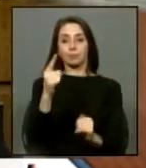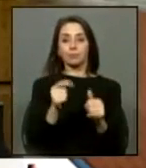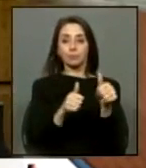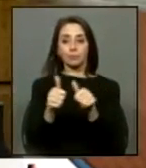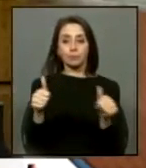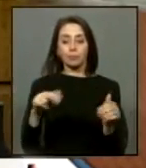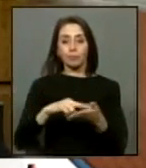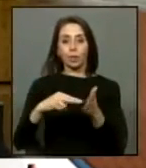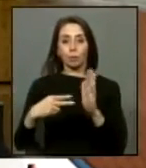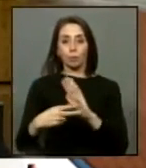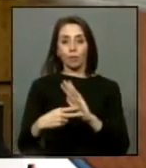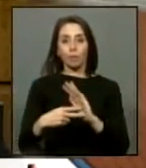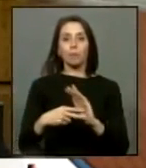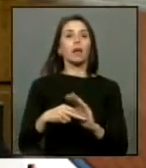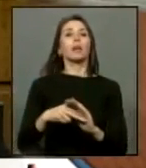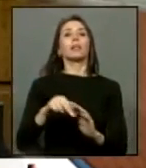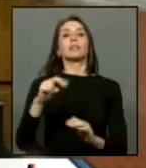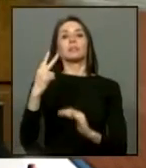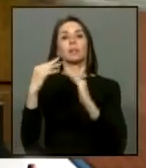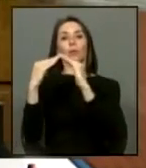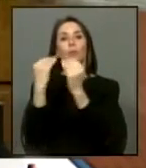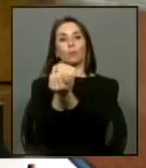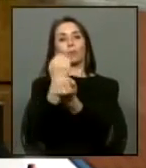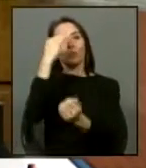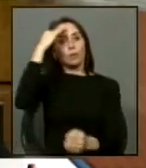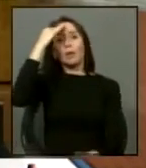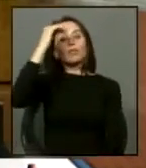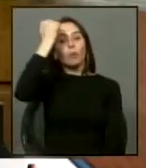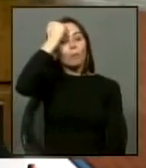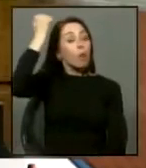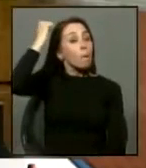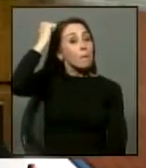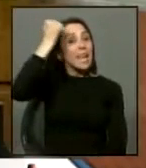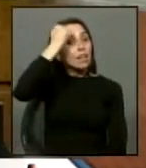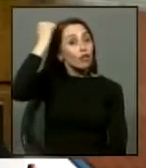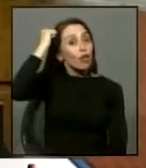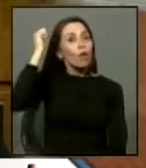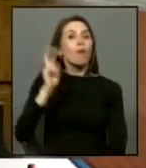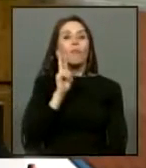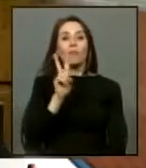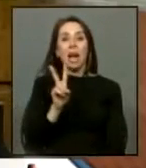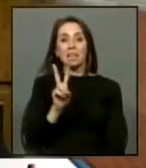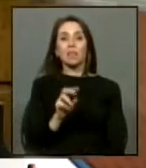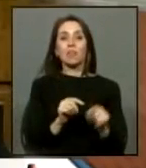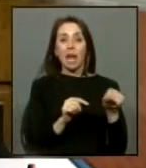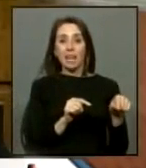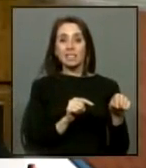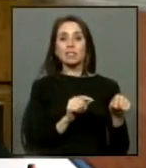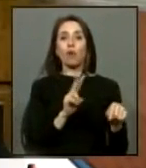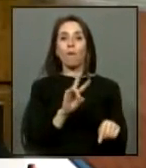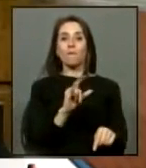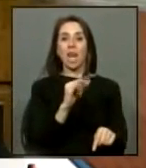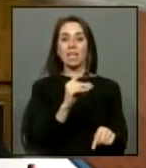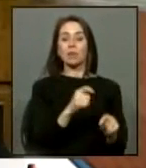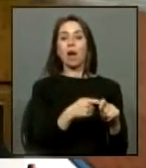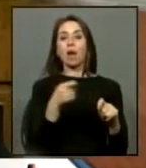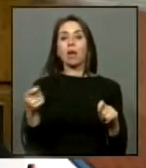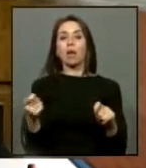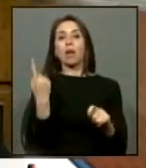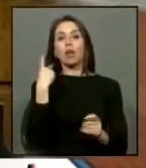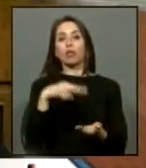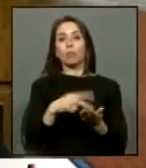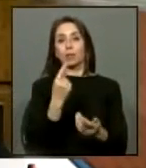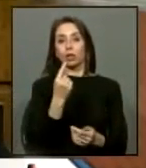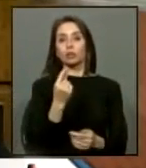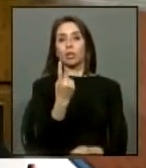problema que aqueja la segunda compañía de bomberos de Valdivia, a quienes esta dirección le adeuda desde el año 2011 cerca de